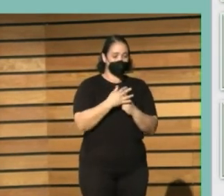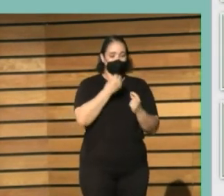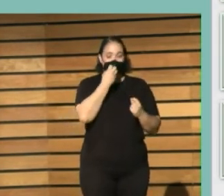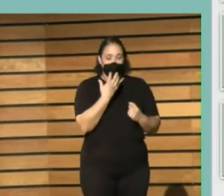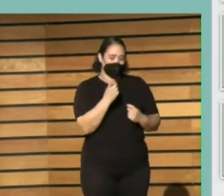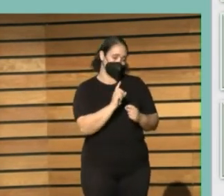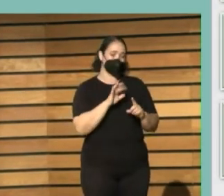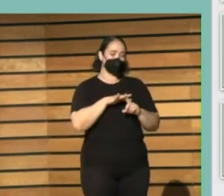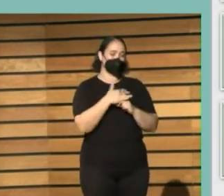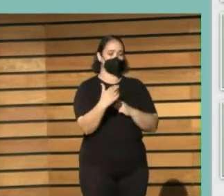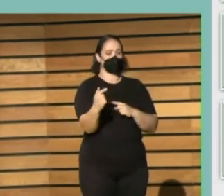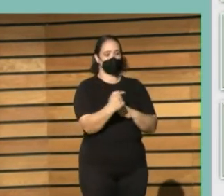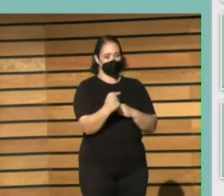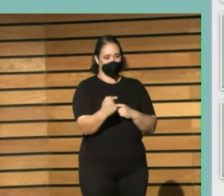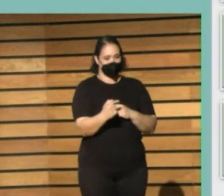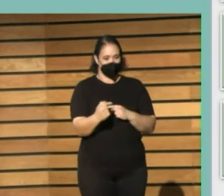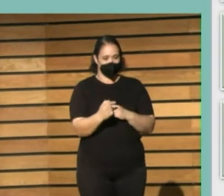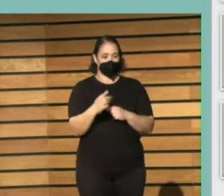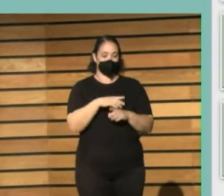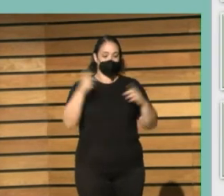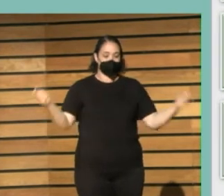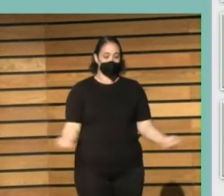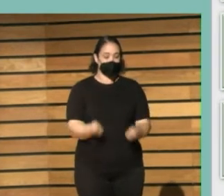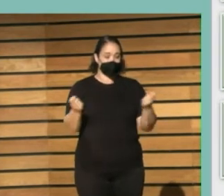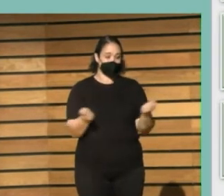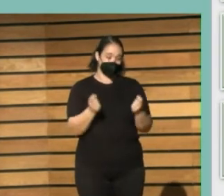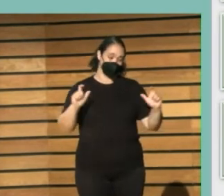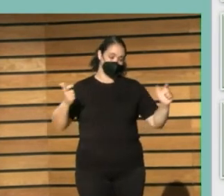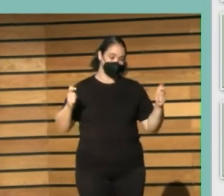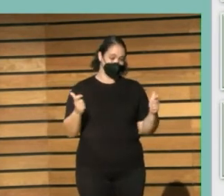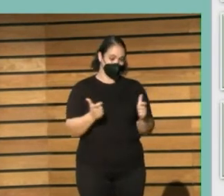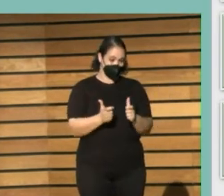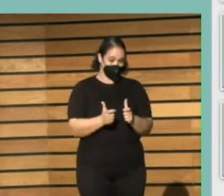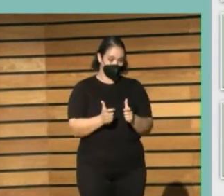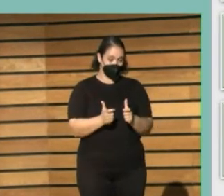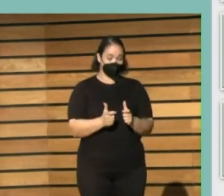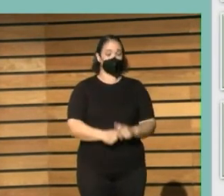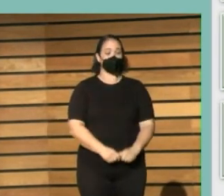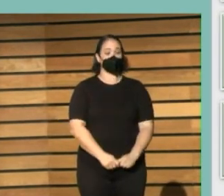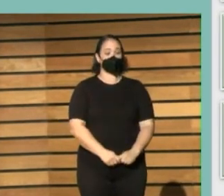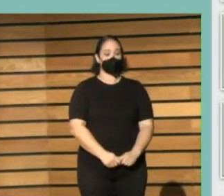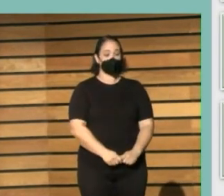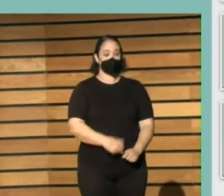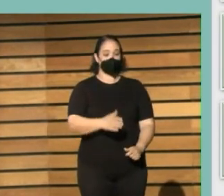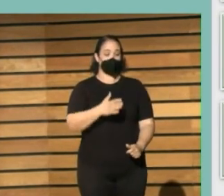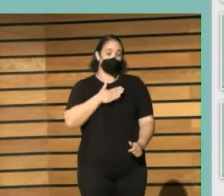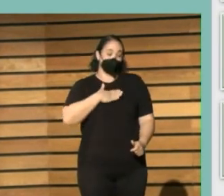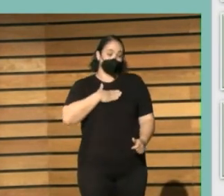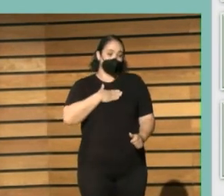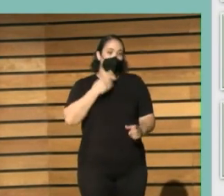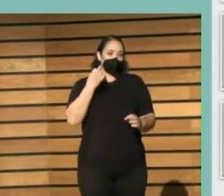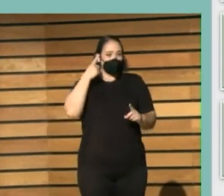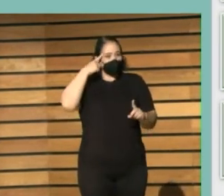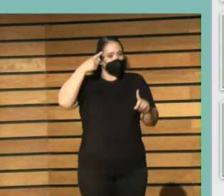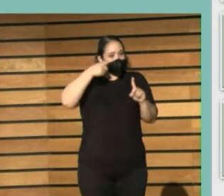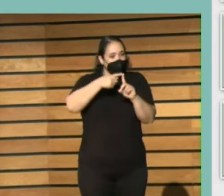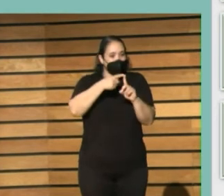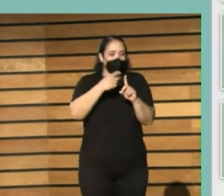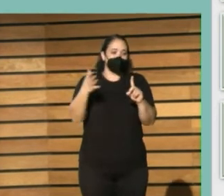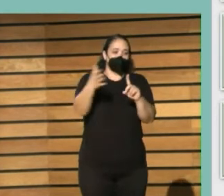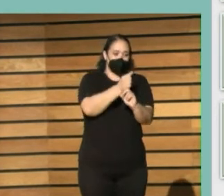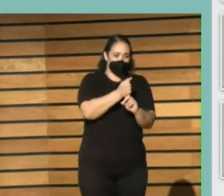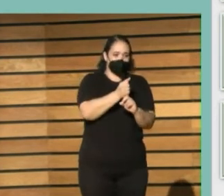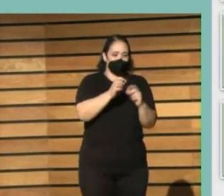las nuevas promociones que para mí bueno es un reto importante porque